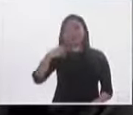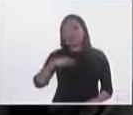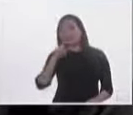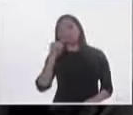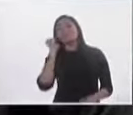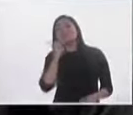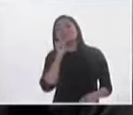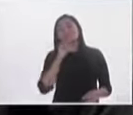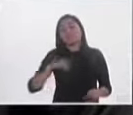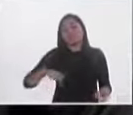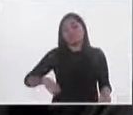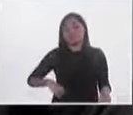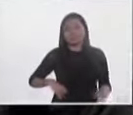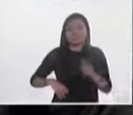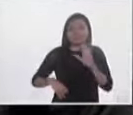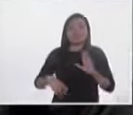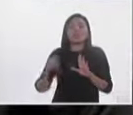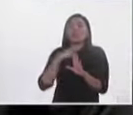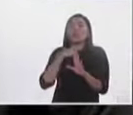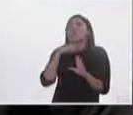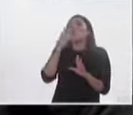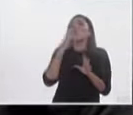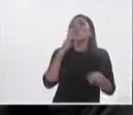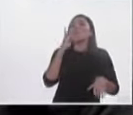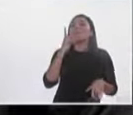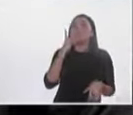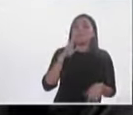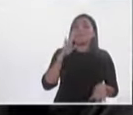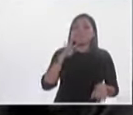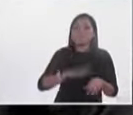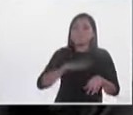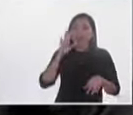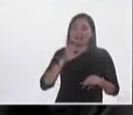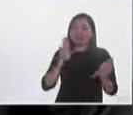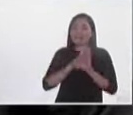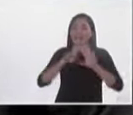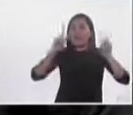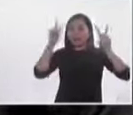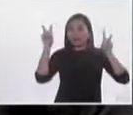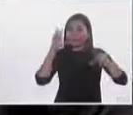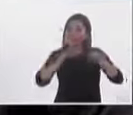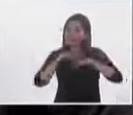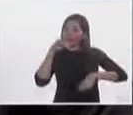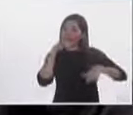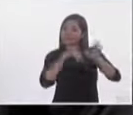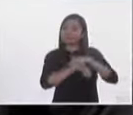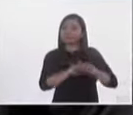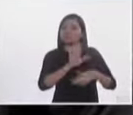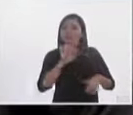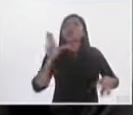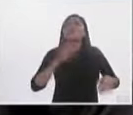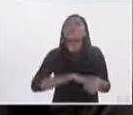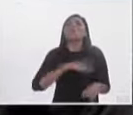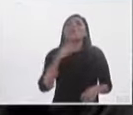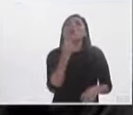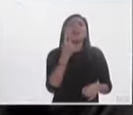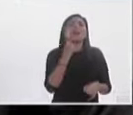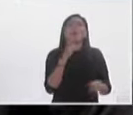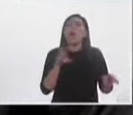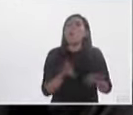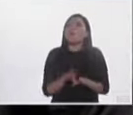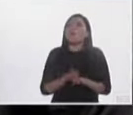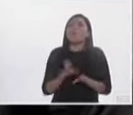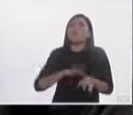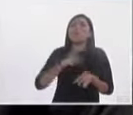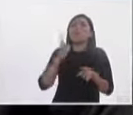y viable. A mí lo que me volvería más al tema de fondo es por qué surgen las candidaturas independientes en